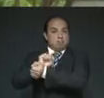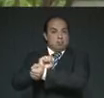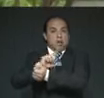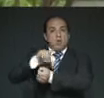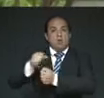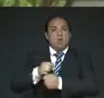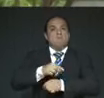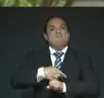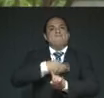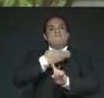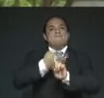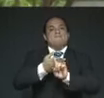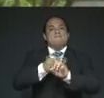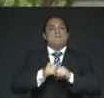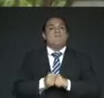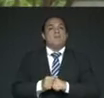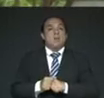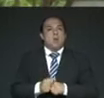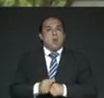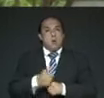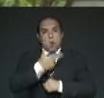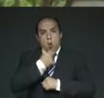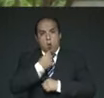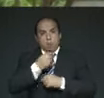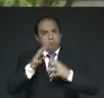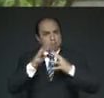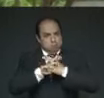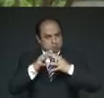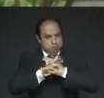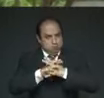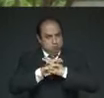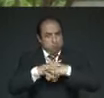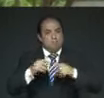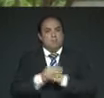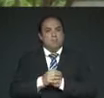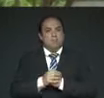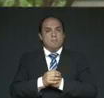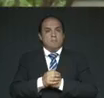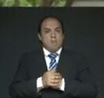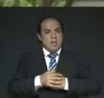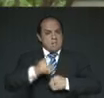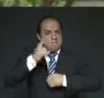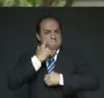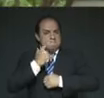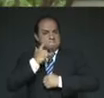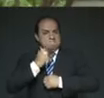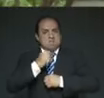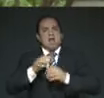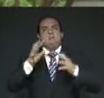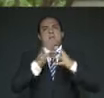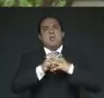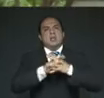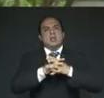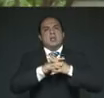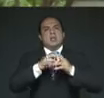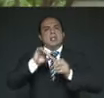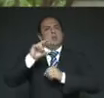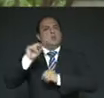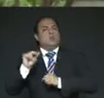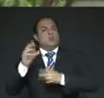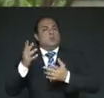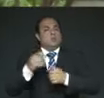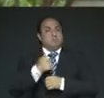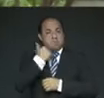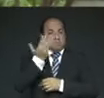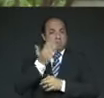violadas, los guerreros que entregaron su vida en la batalla quisieran o no. De ambos bandos, desde